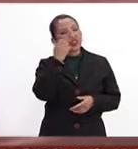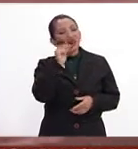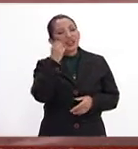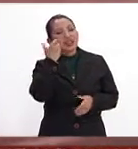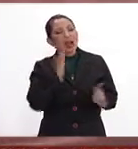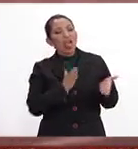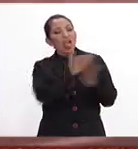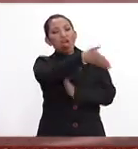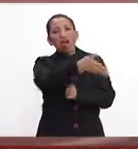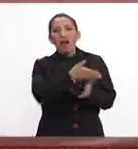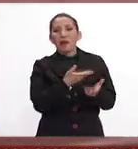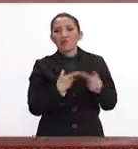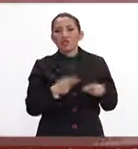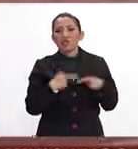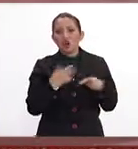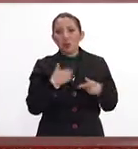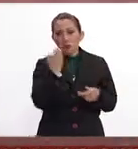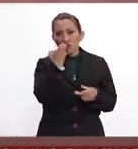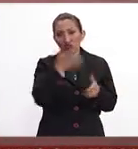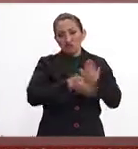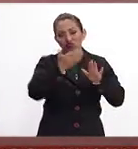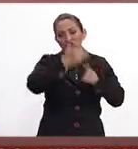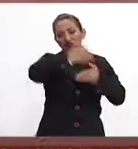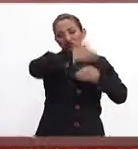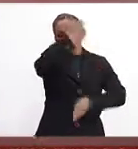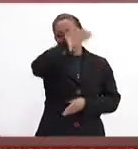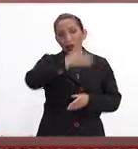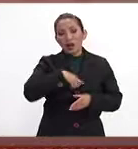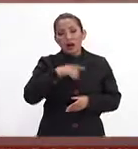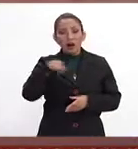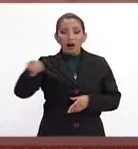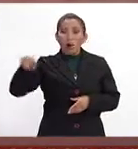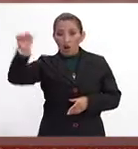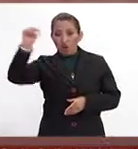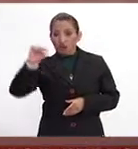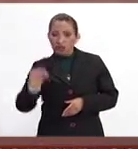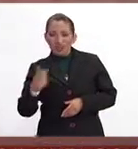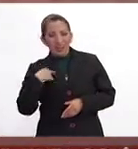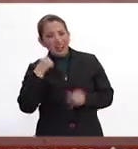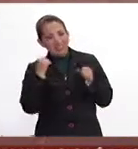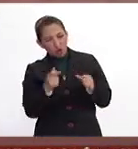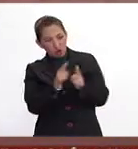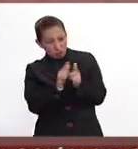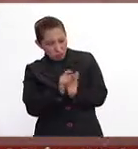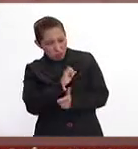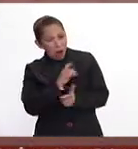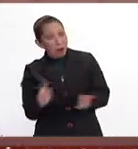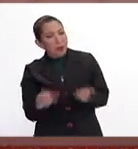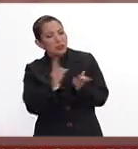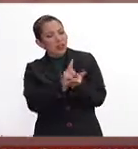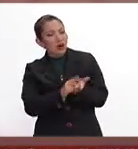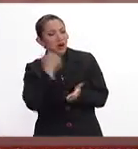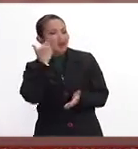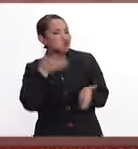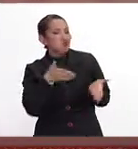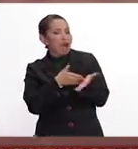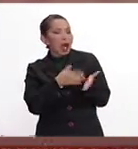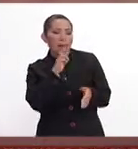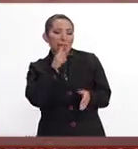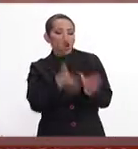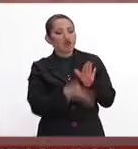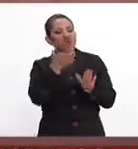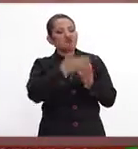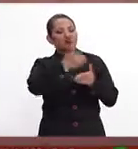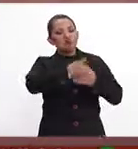migración o el paso de personas, solamente una pequeña parte cree que tiene que ver con cárteles o con, digamos,